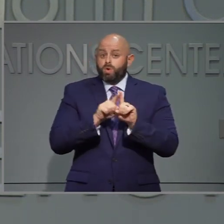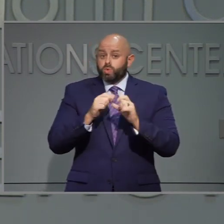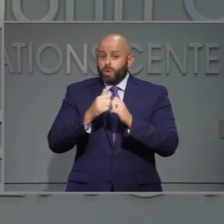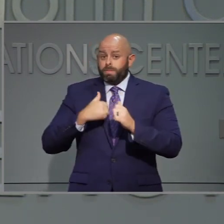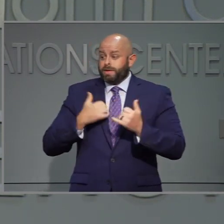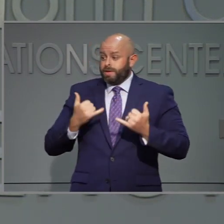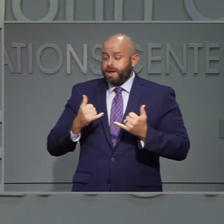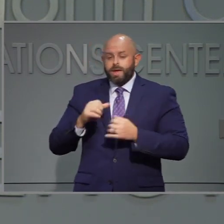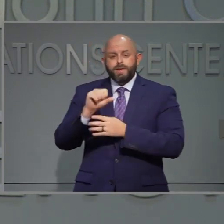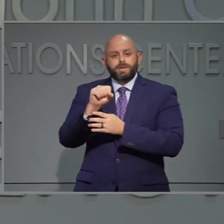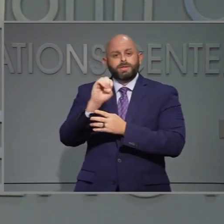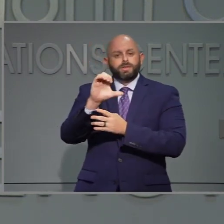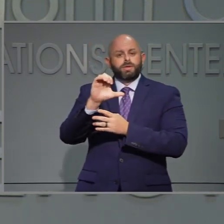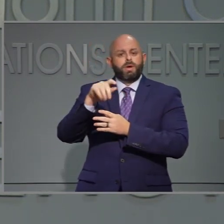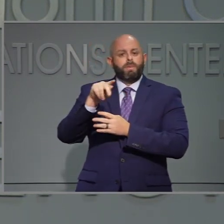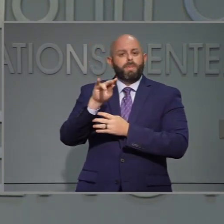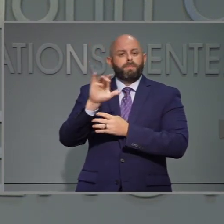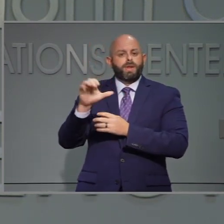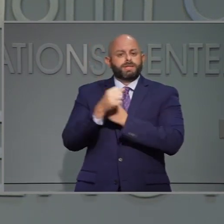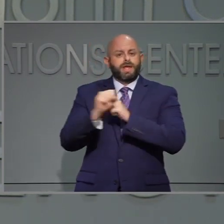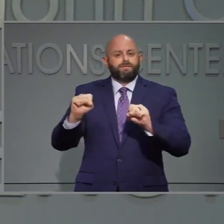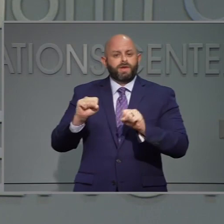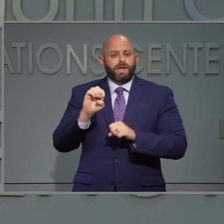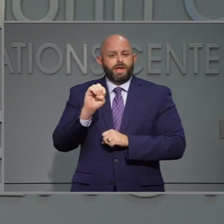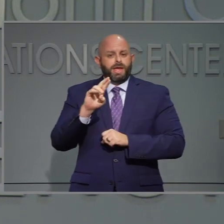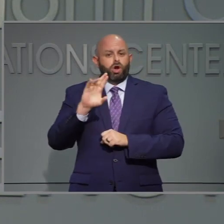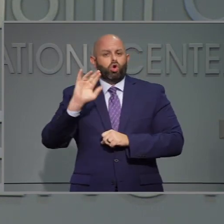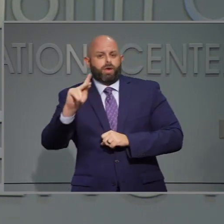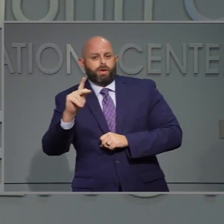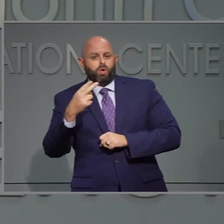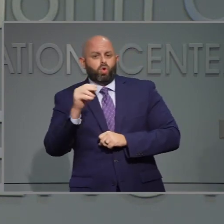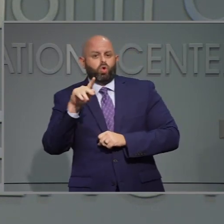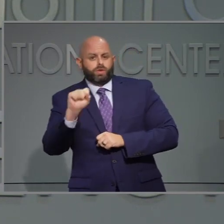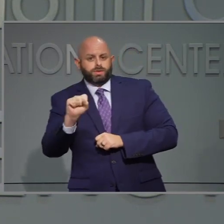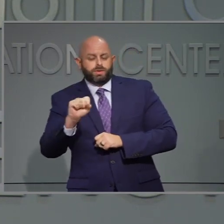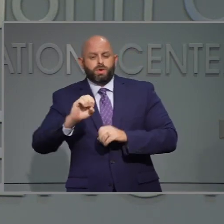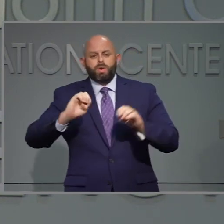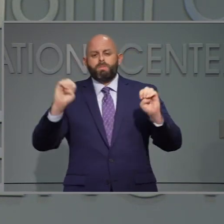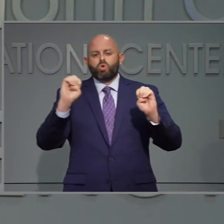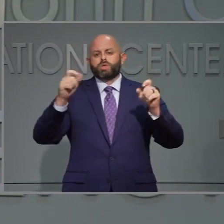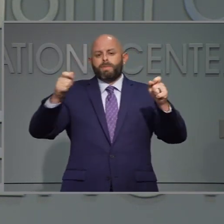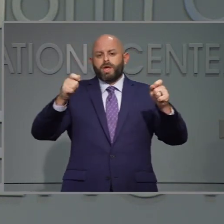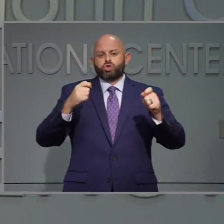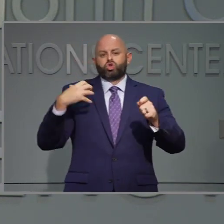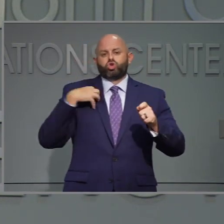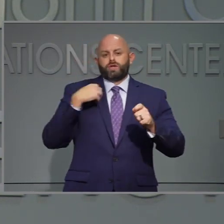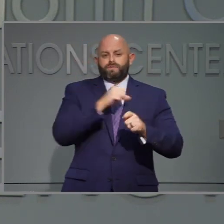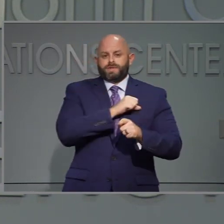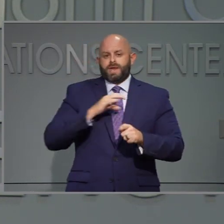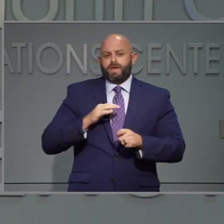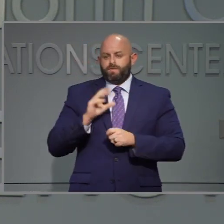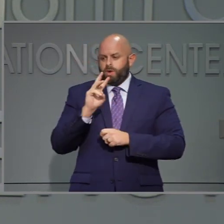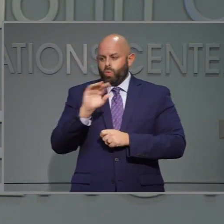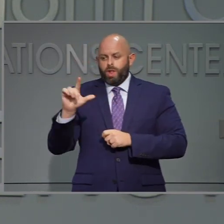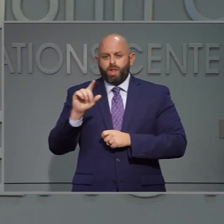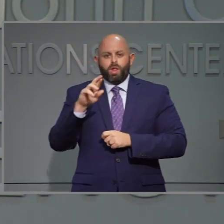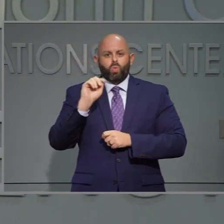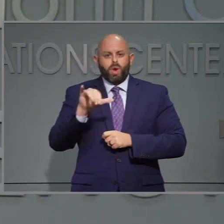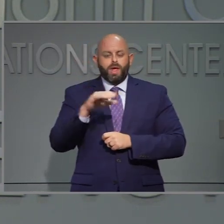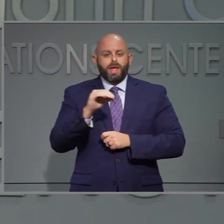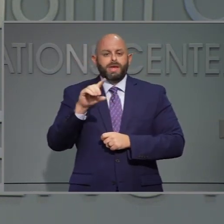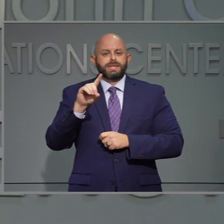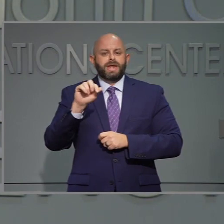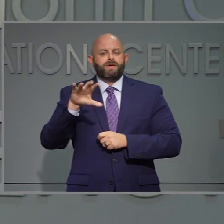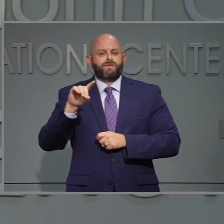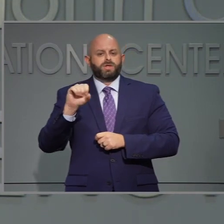conmigo se encuentra el secretario de Salud Pública, Eric Hooks, el jefe de personal de administración de emergencias, Will